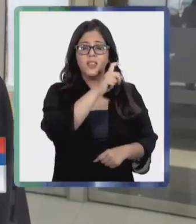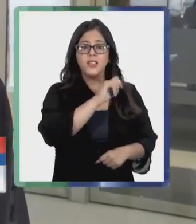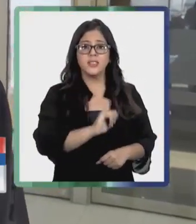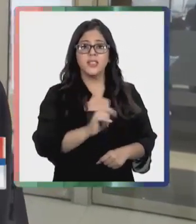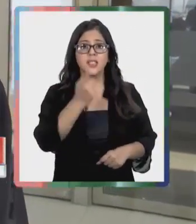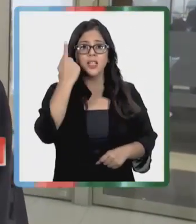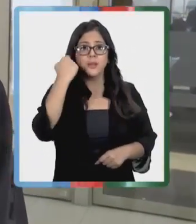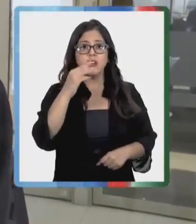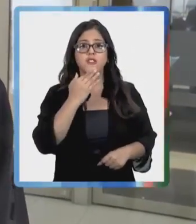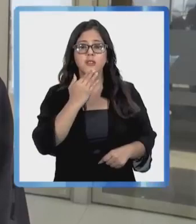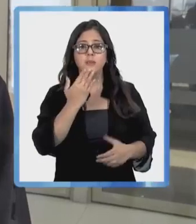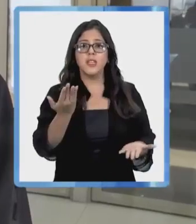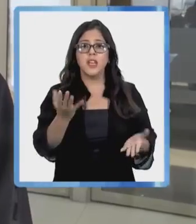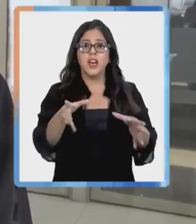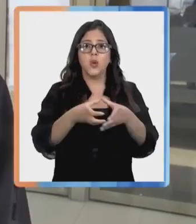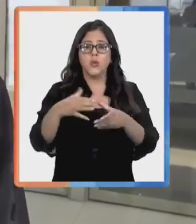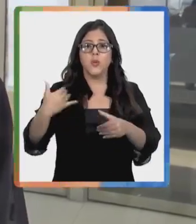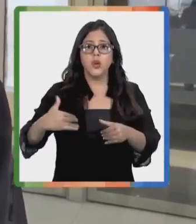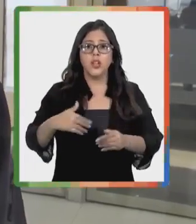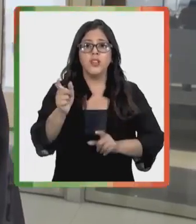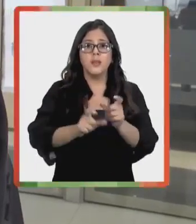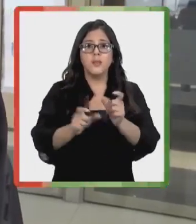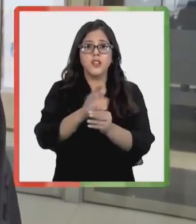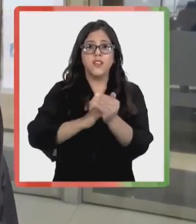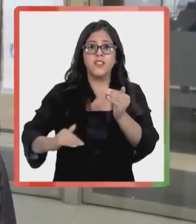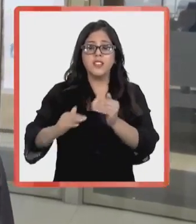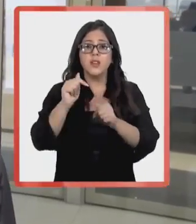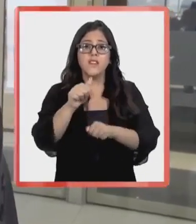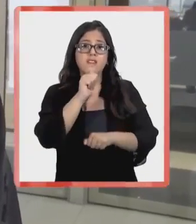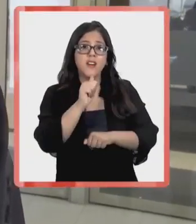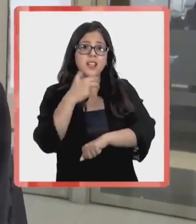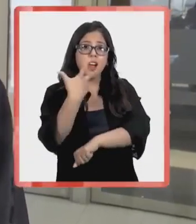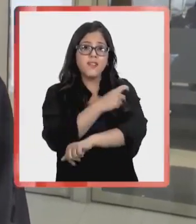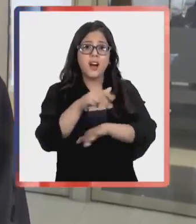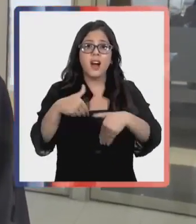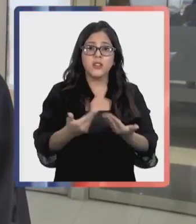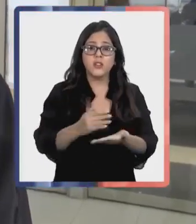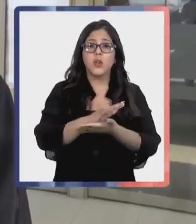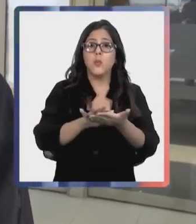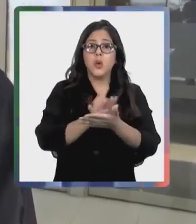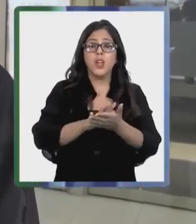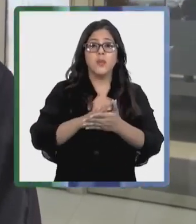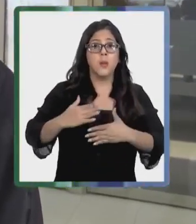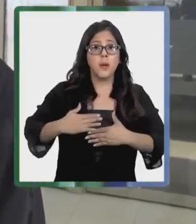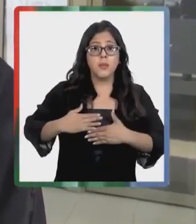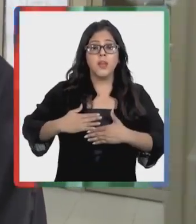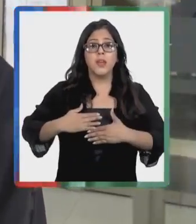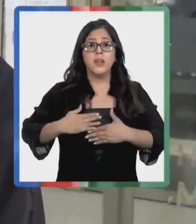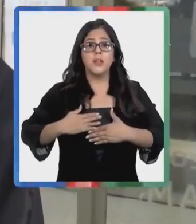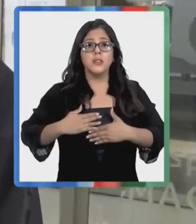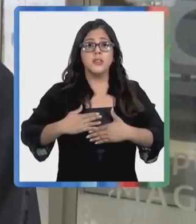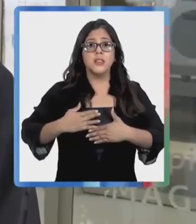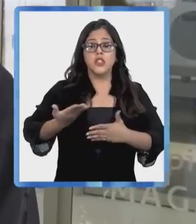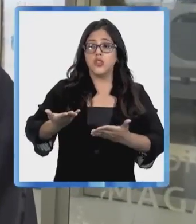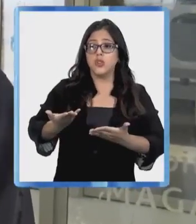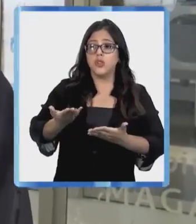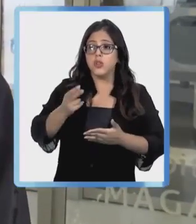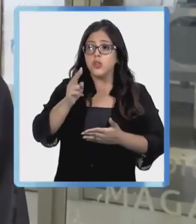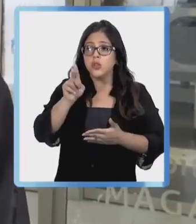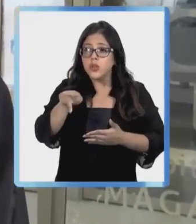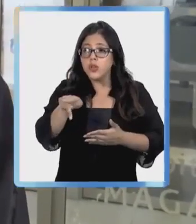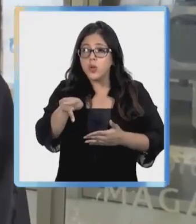compleja, pero también sabemos que hay un grupo importante de vecinos que no se han vacunado. Por tanto, por ejemplo, en mi caso, si yo quiero ver a alguien mayor,